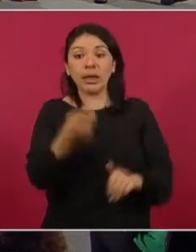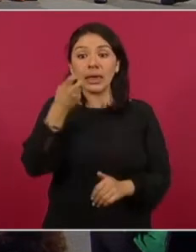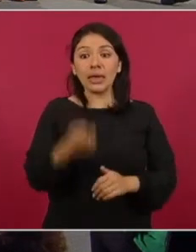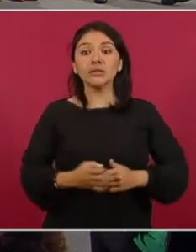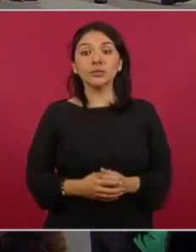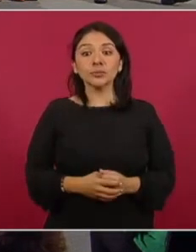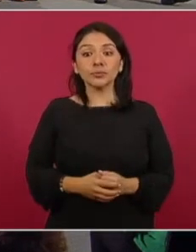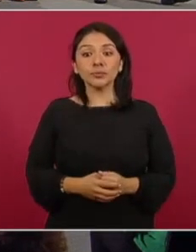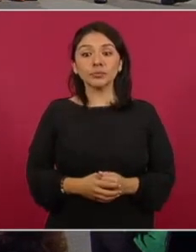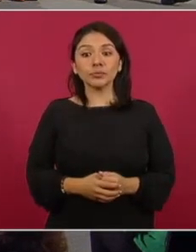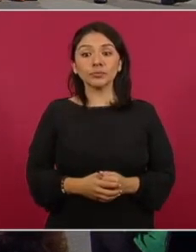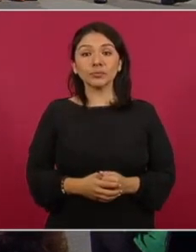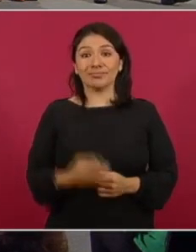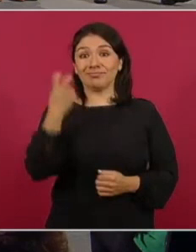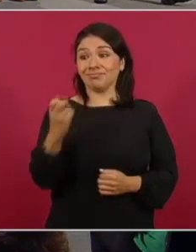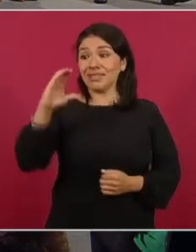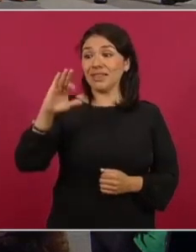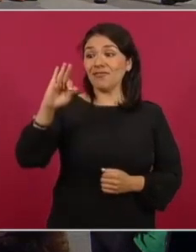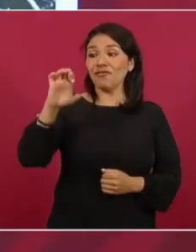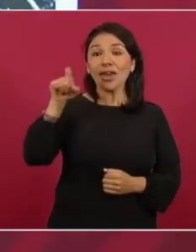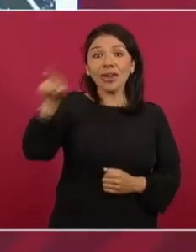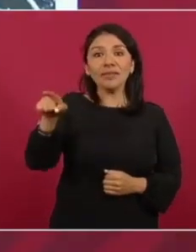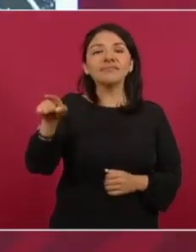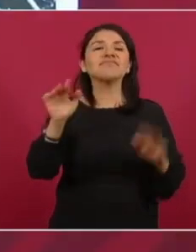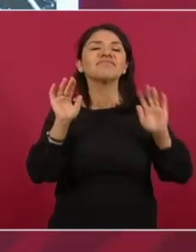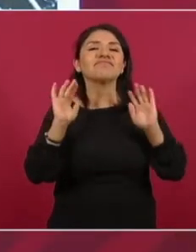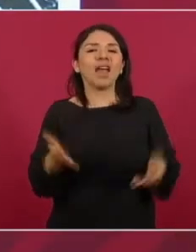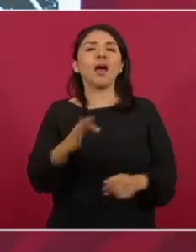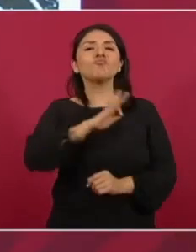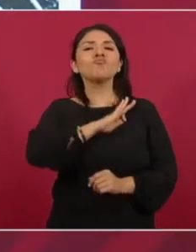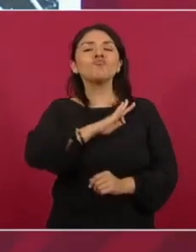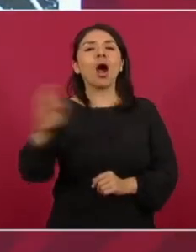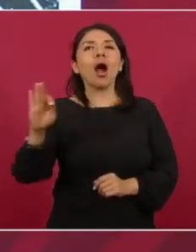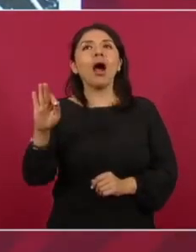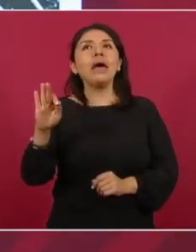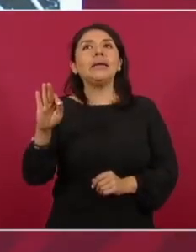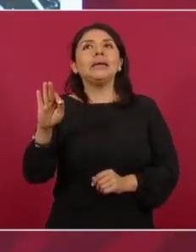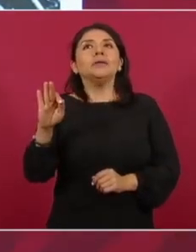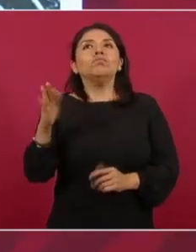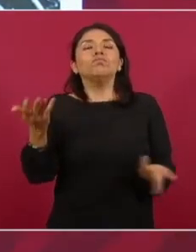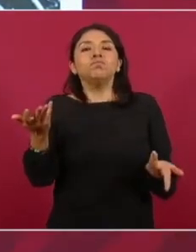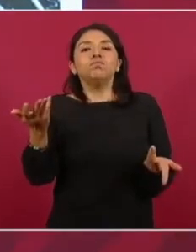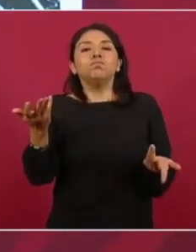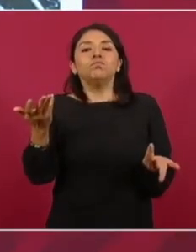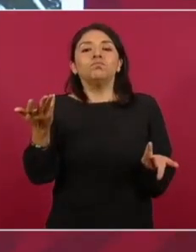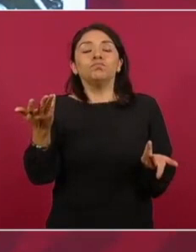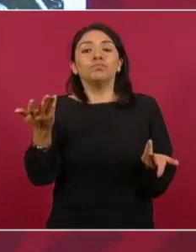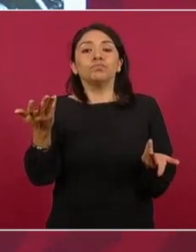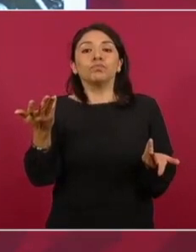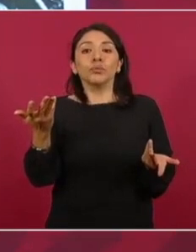ya la Comisión Federal de Electricidad puede poner